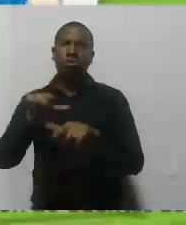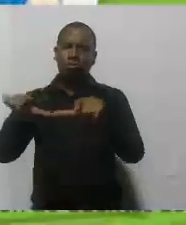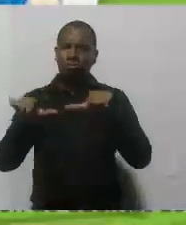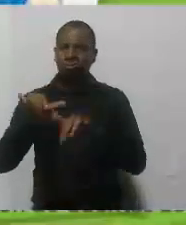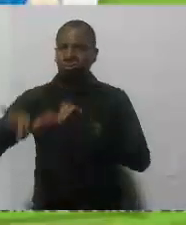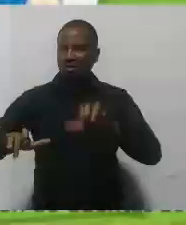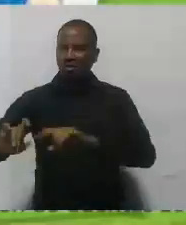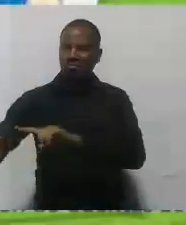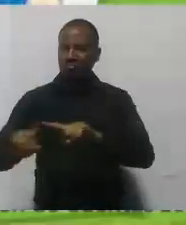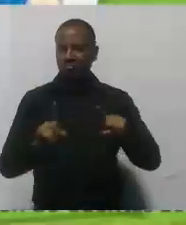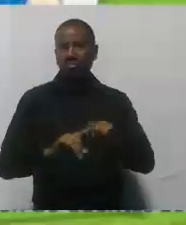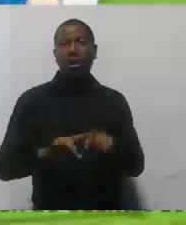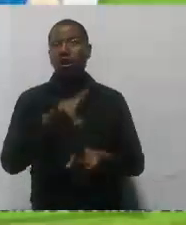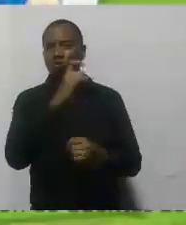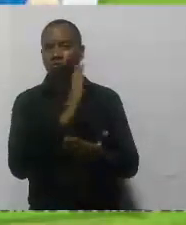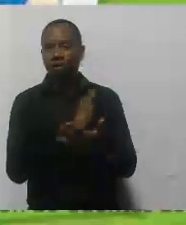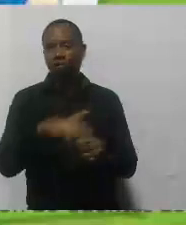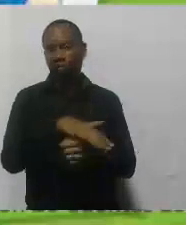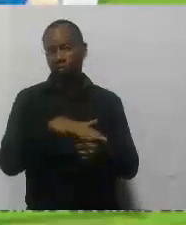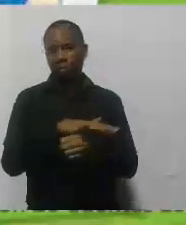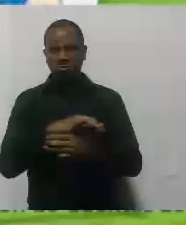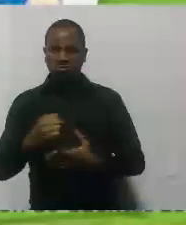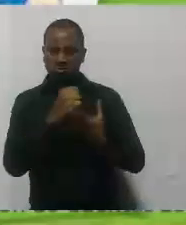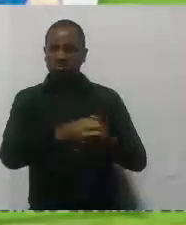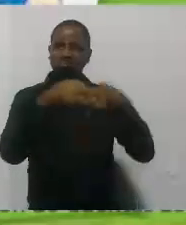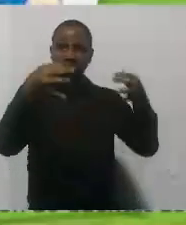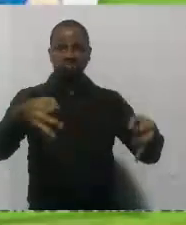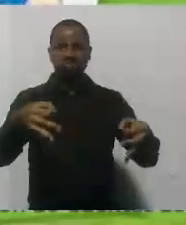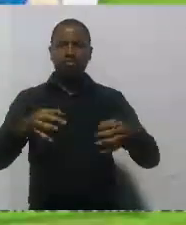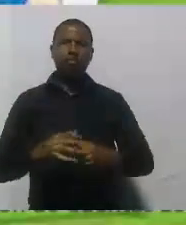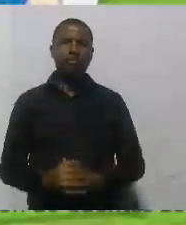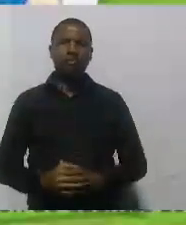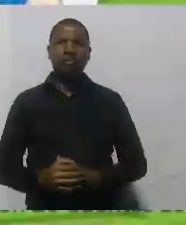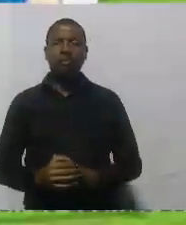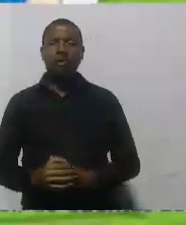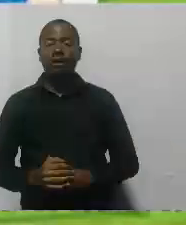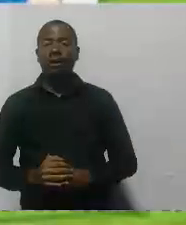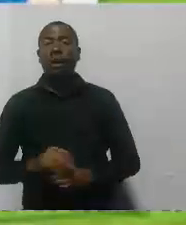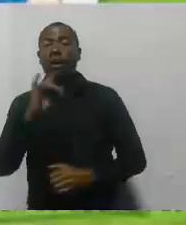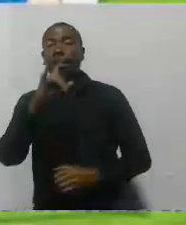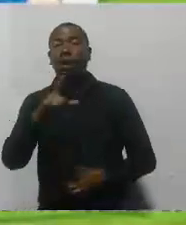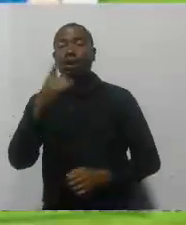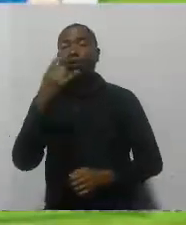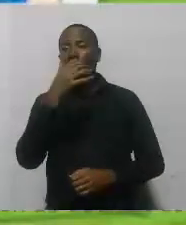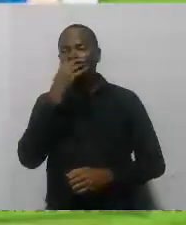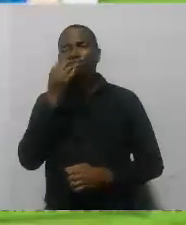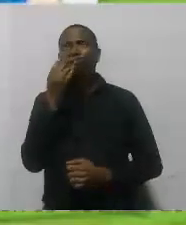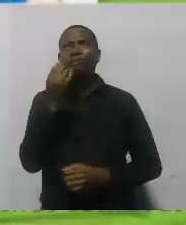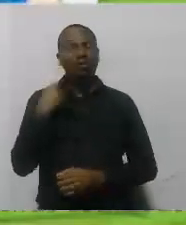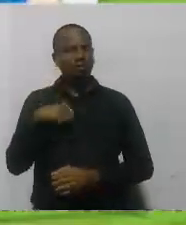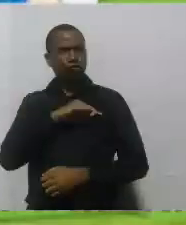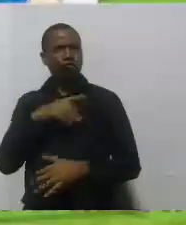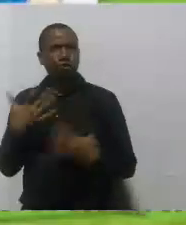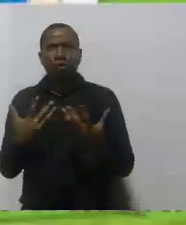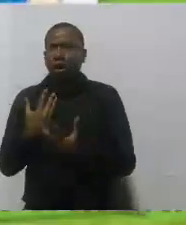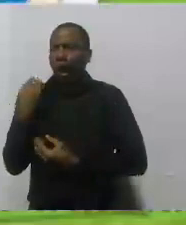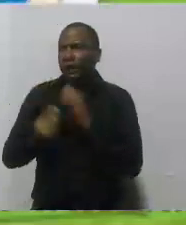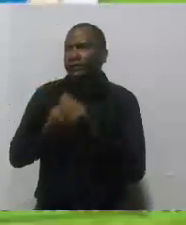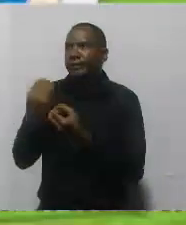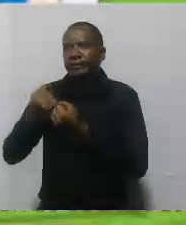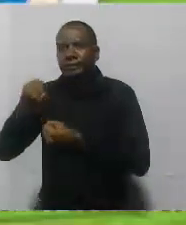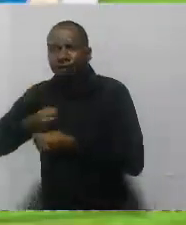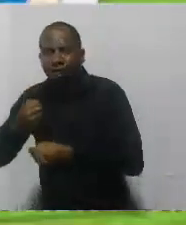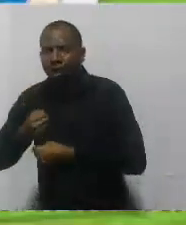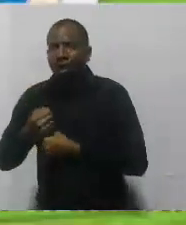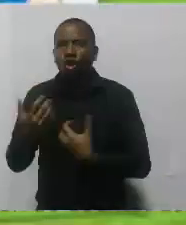eventos que se pueden presentar. No solo es lo que hemos venido trabajando, sino hacia dónde vamos. Una de